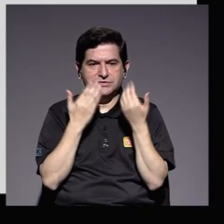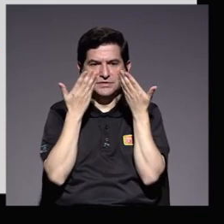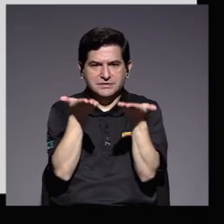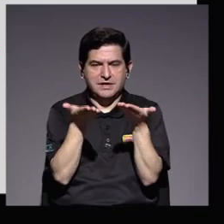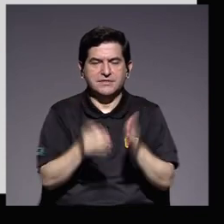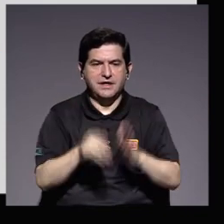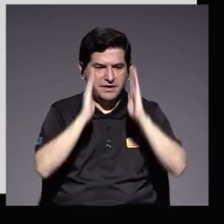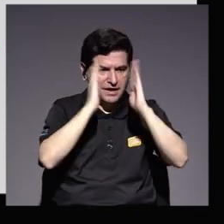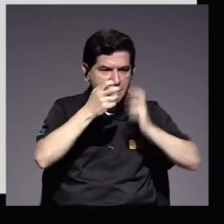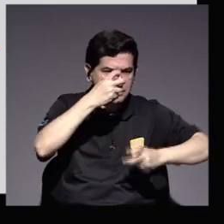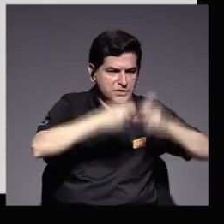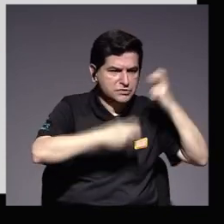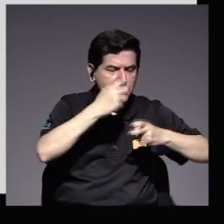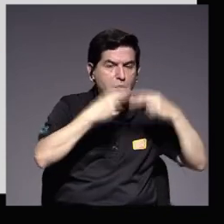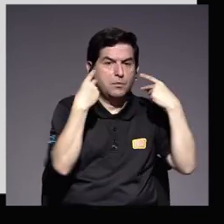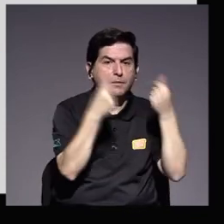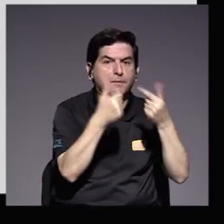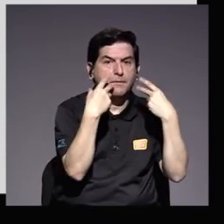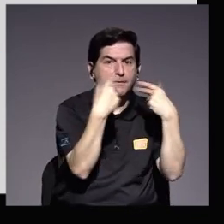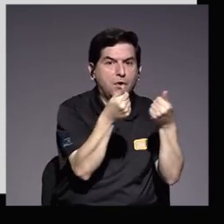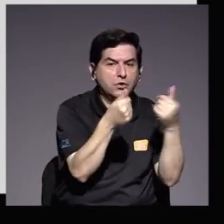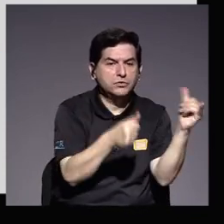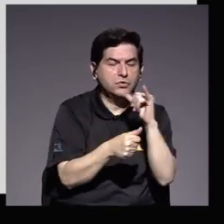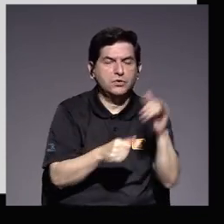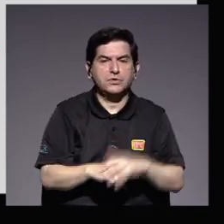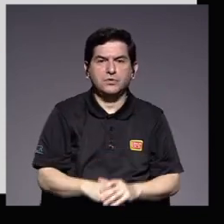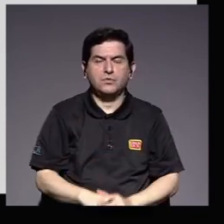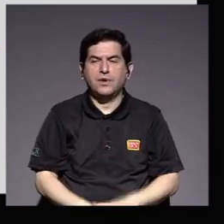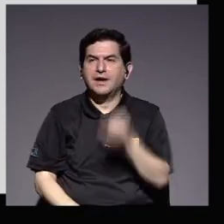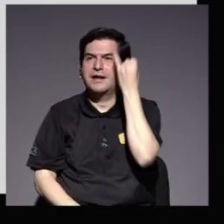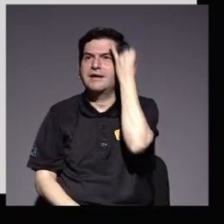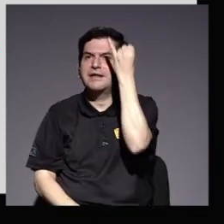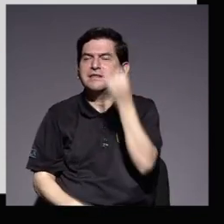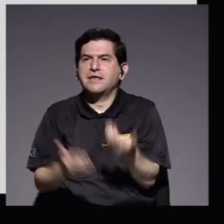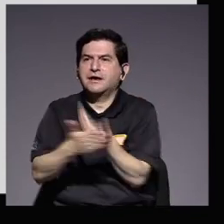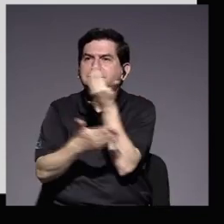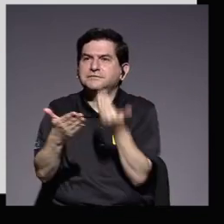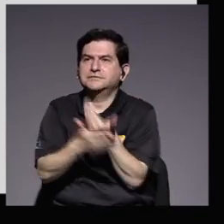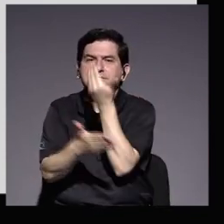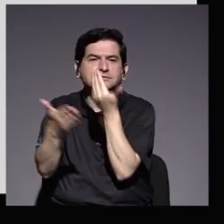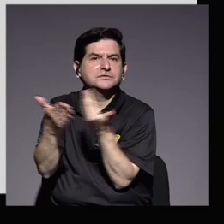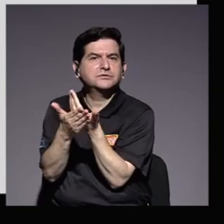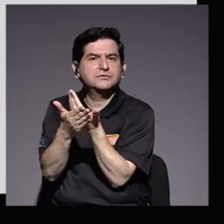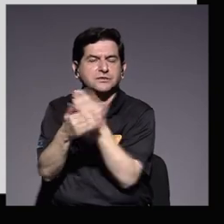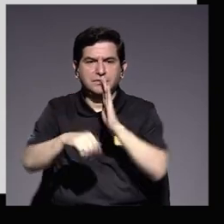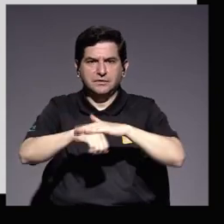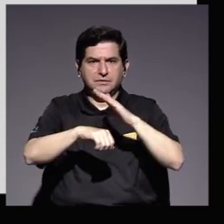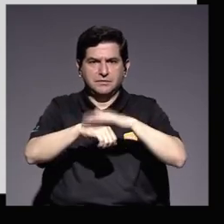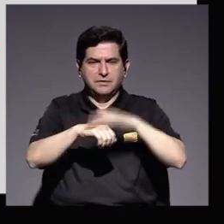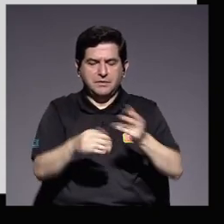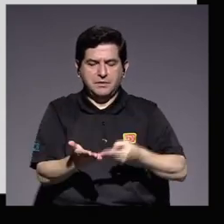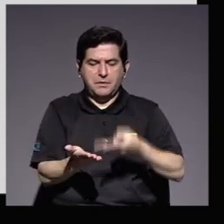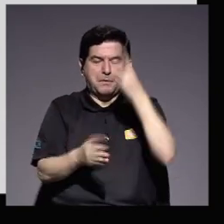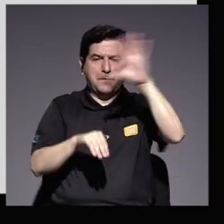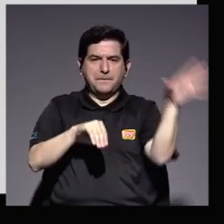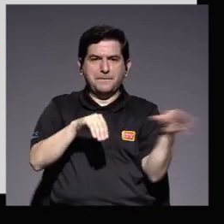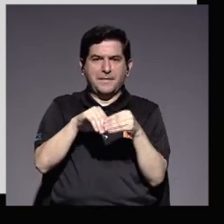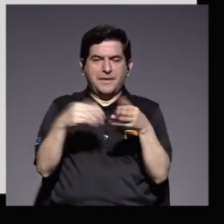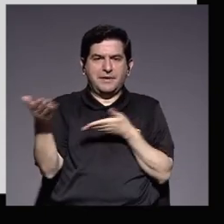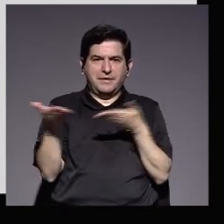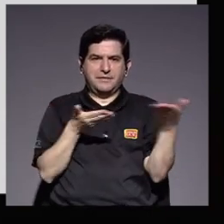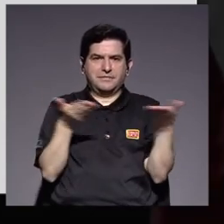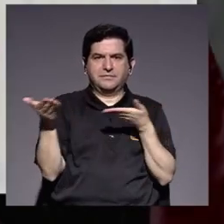atender desde los problemas más urgentes hasta las iniciativas de innovación que permitan dar un valor agregado a